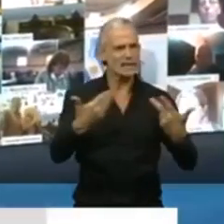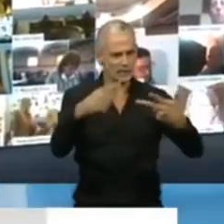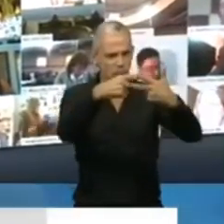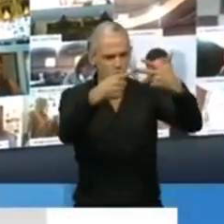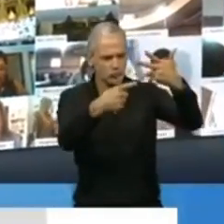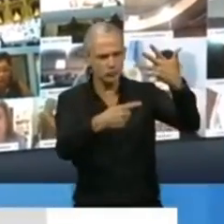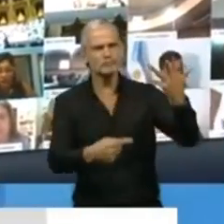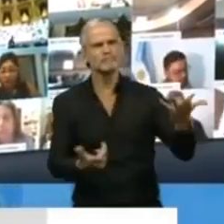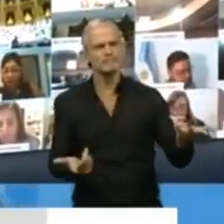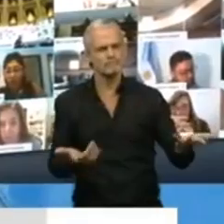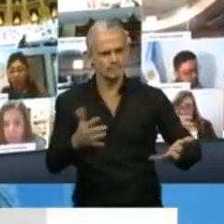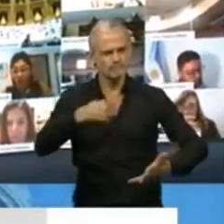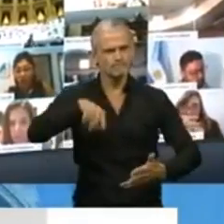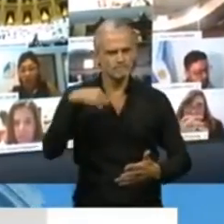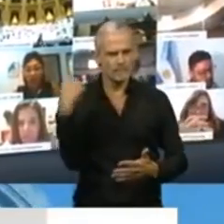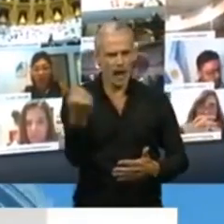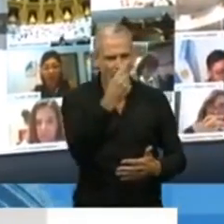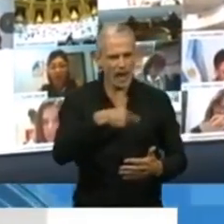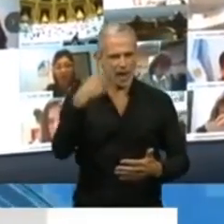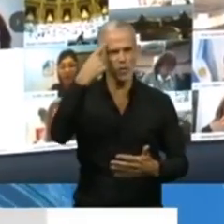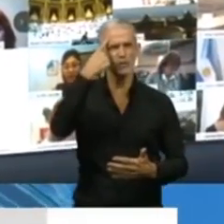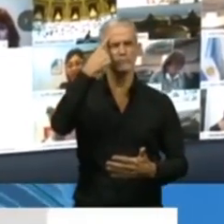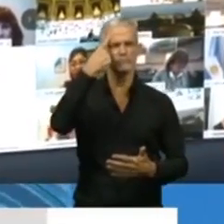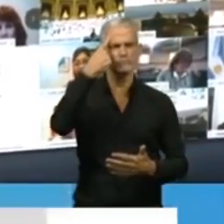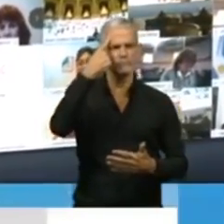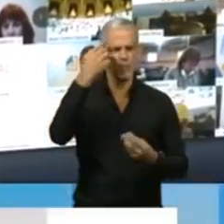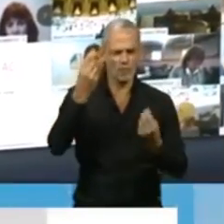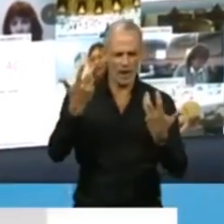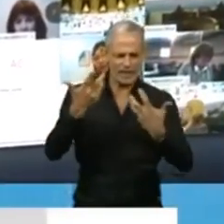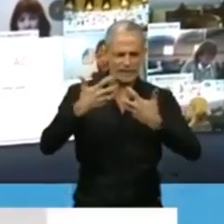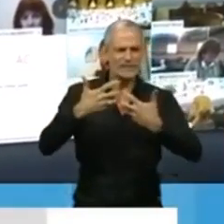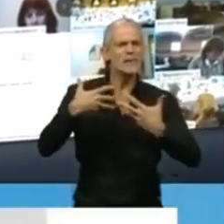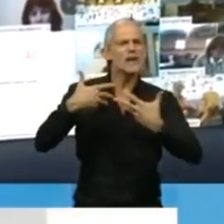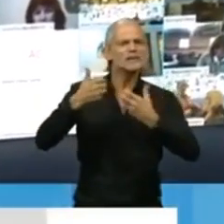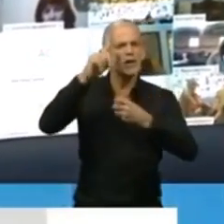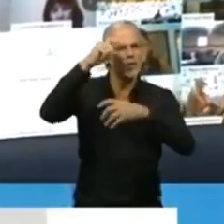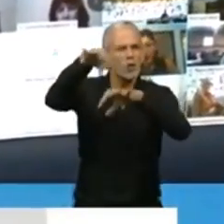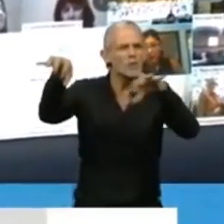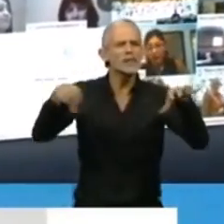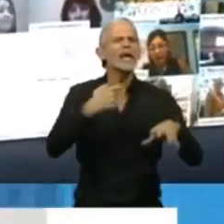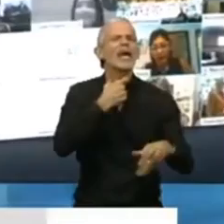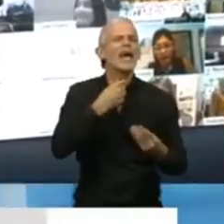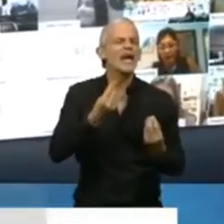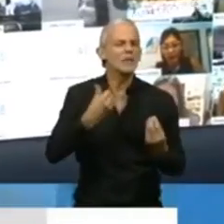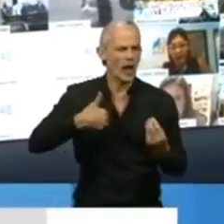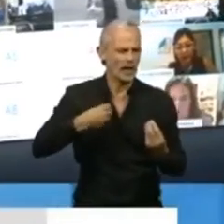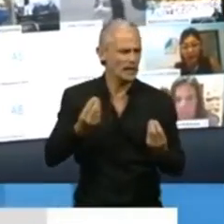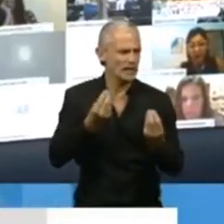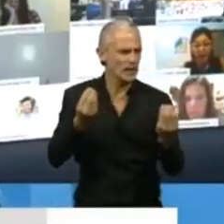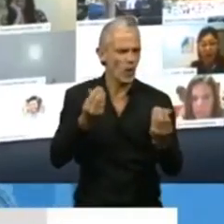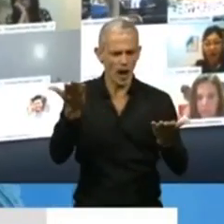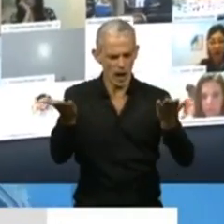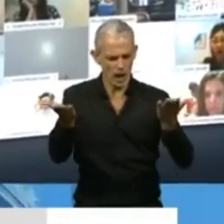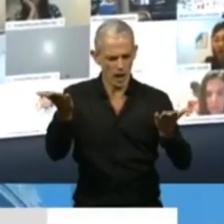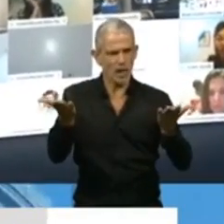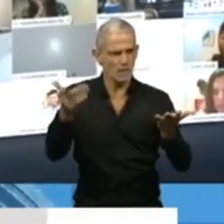poco a recapacitar y a pensar qué sistema de salud queremos para nuestra Argentina. ¿Y por qué? Porque esto